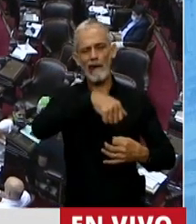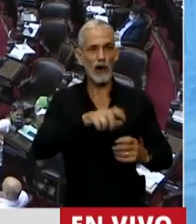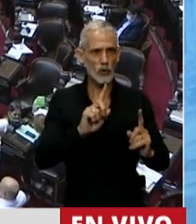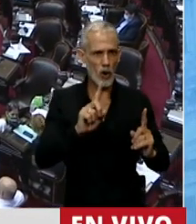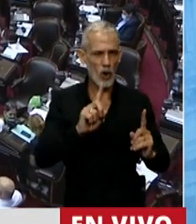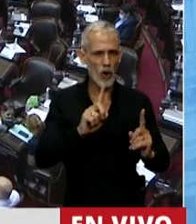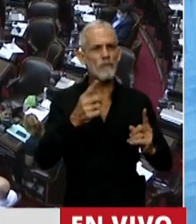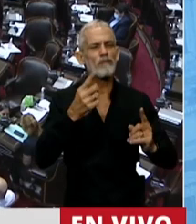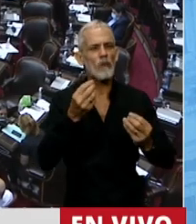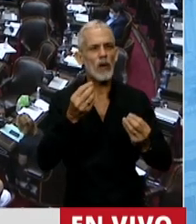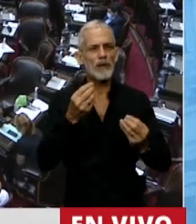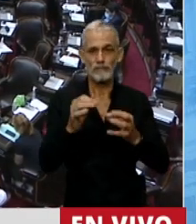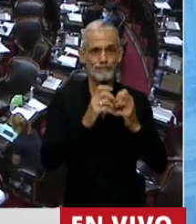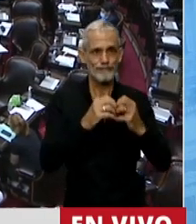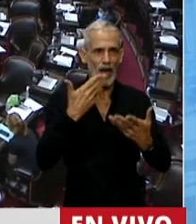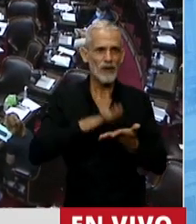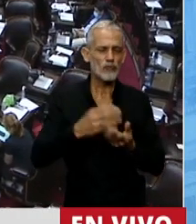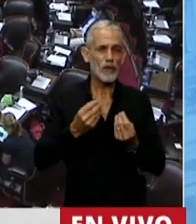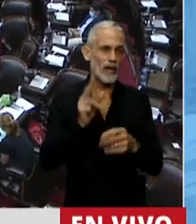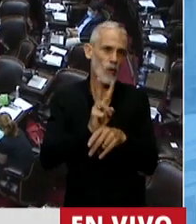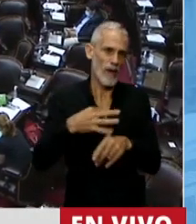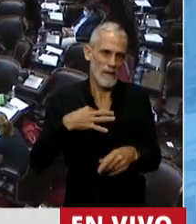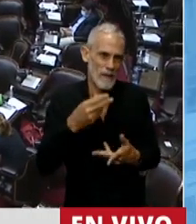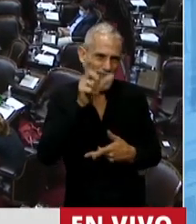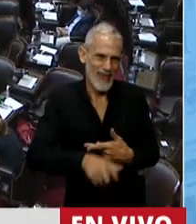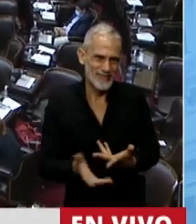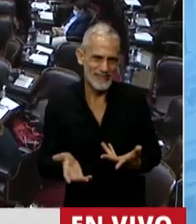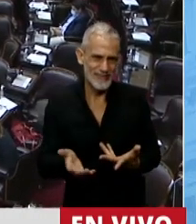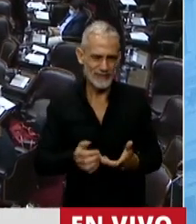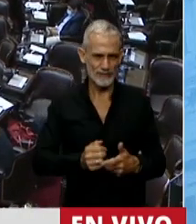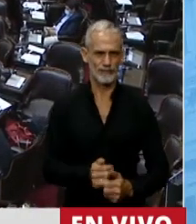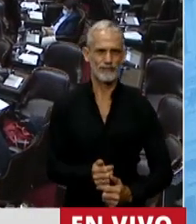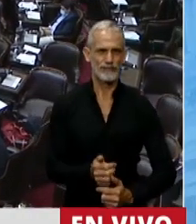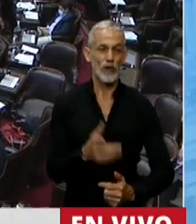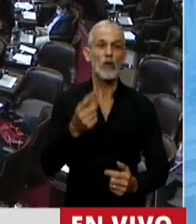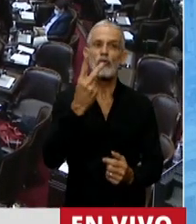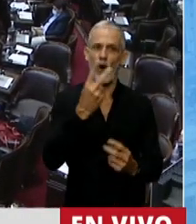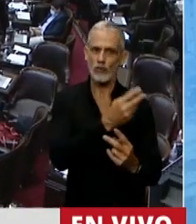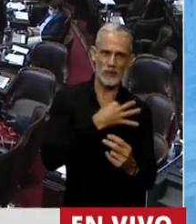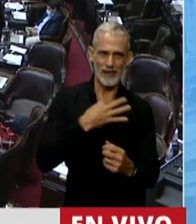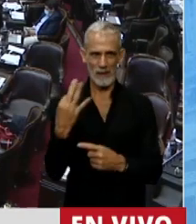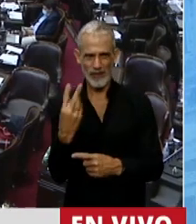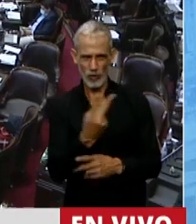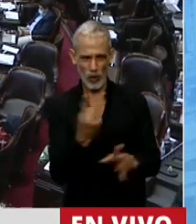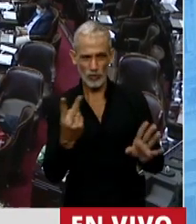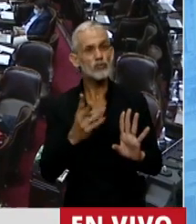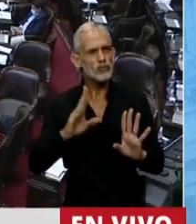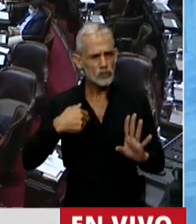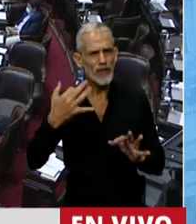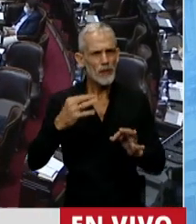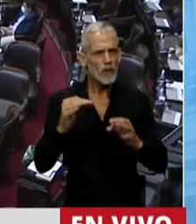estamos hablando de preservar vidas humanas, y en este caso de dos vidas. Si queremos abordar